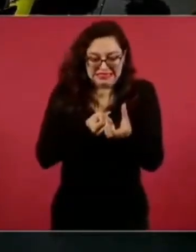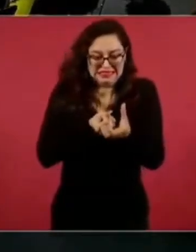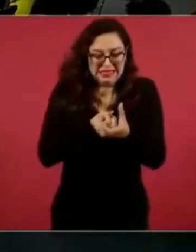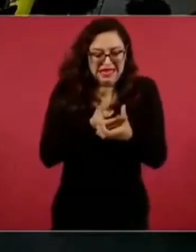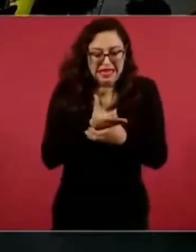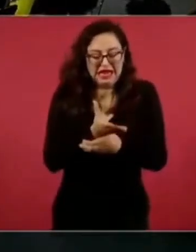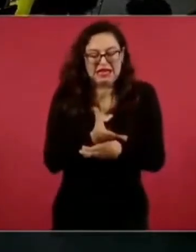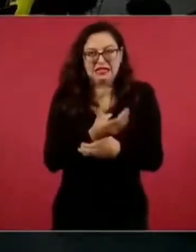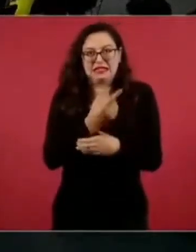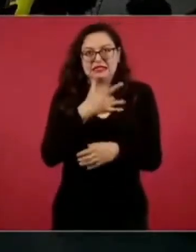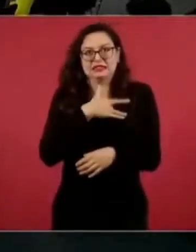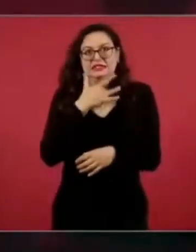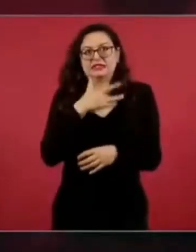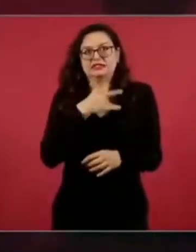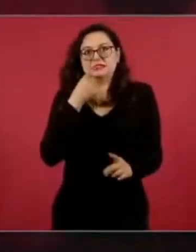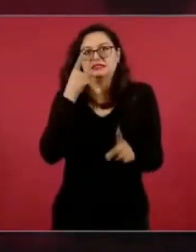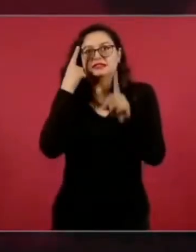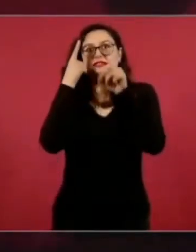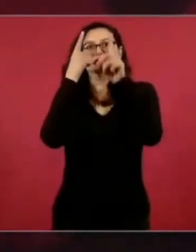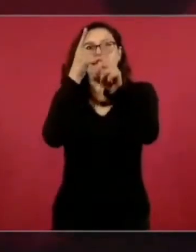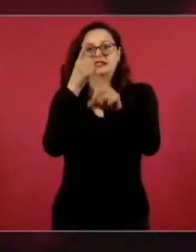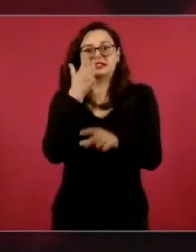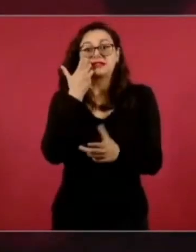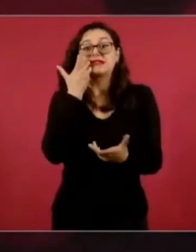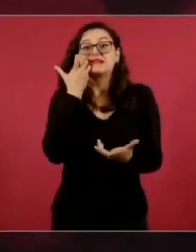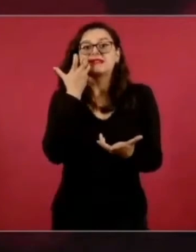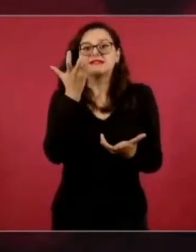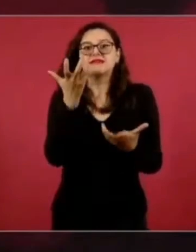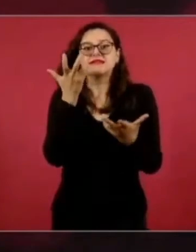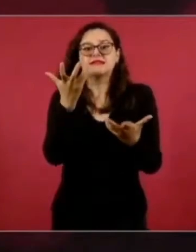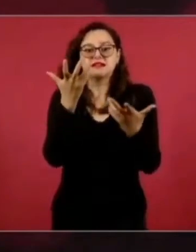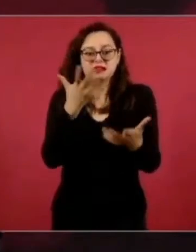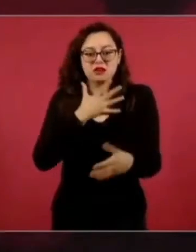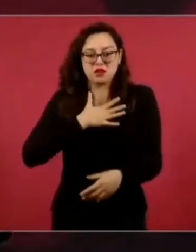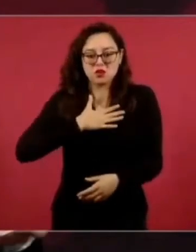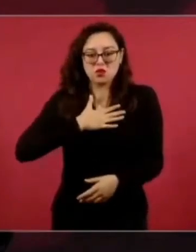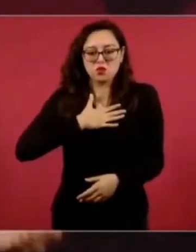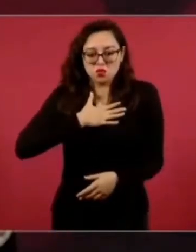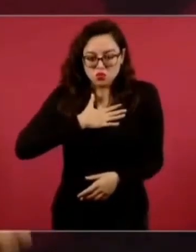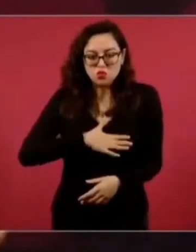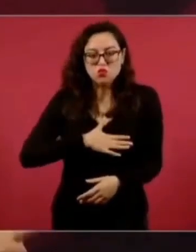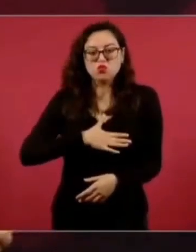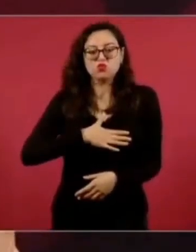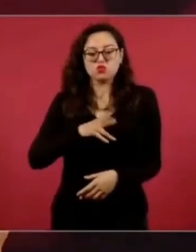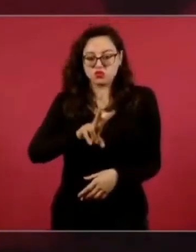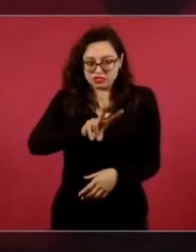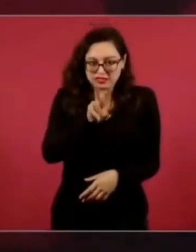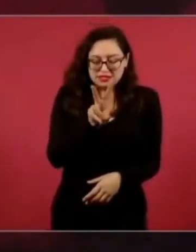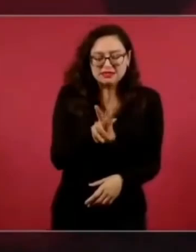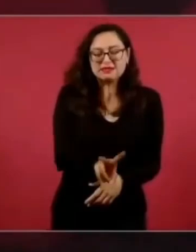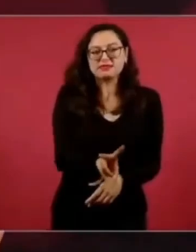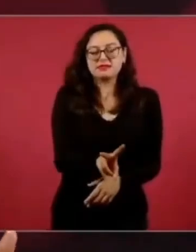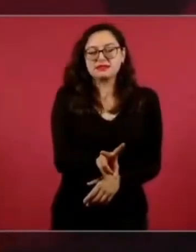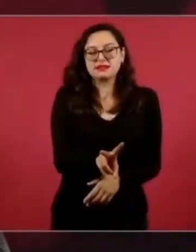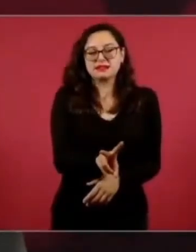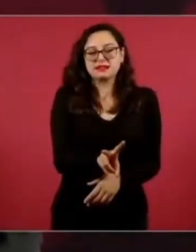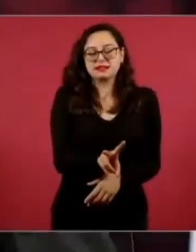con deseos de impartir justicia,